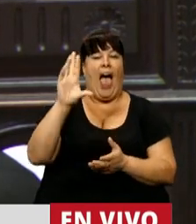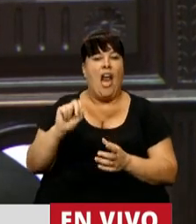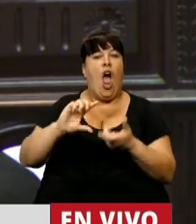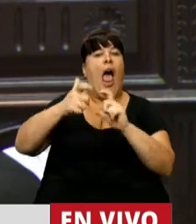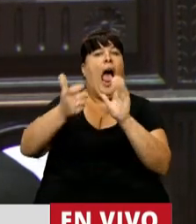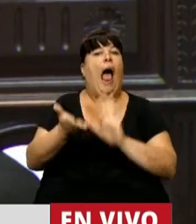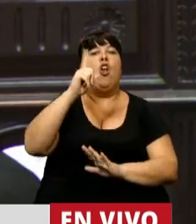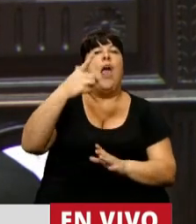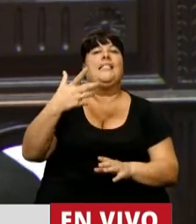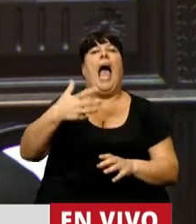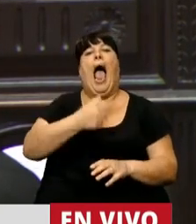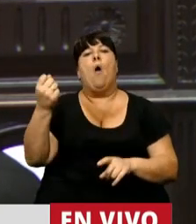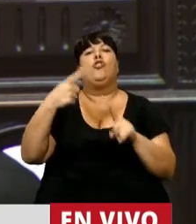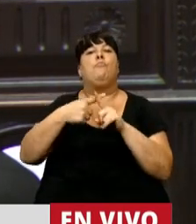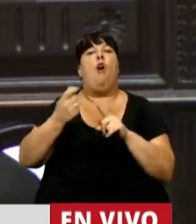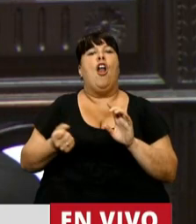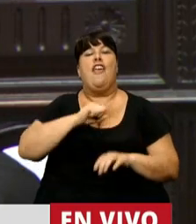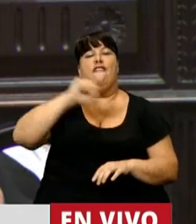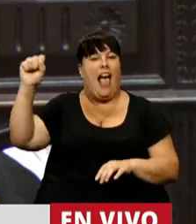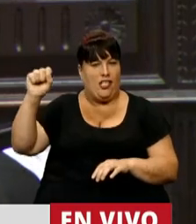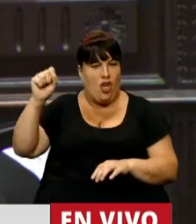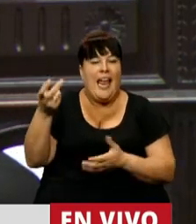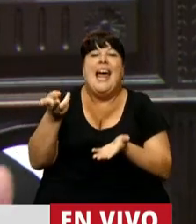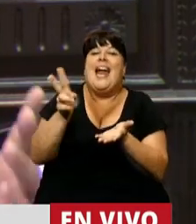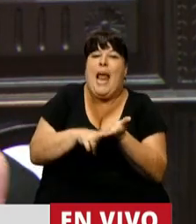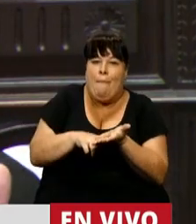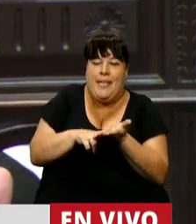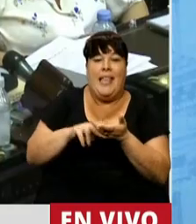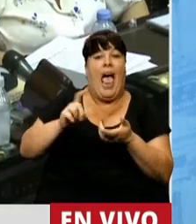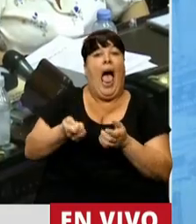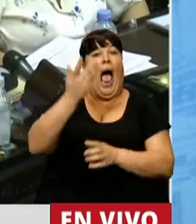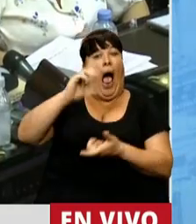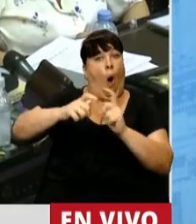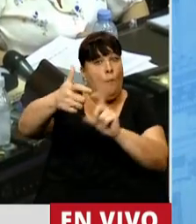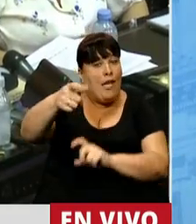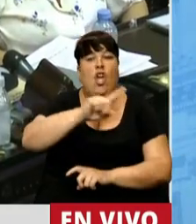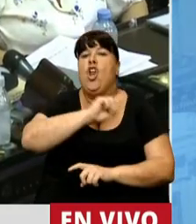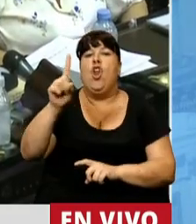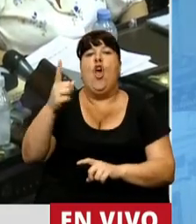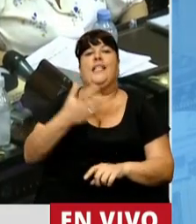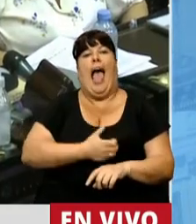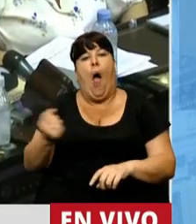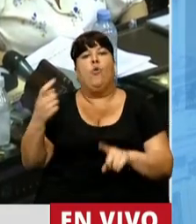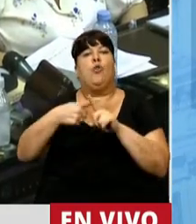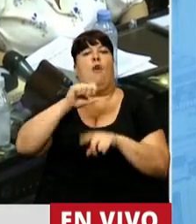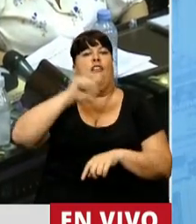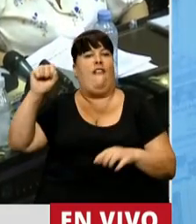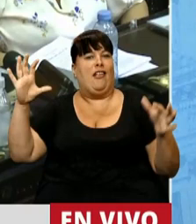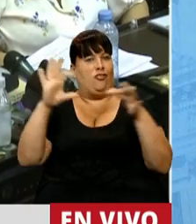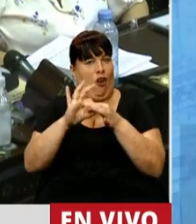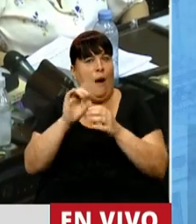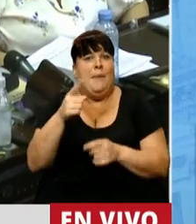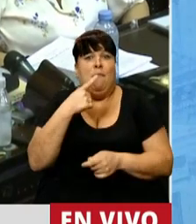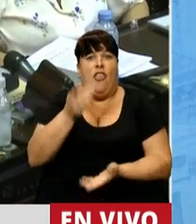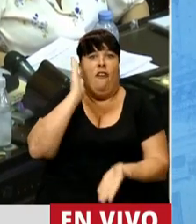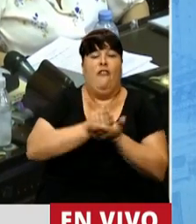no es un reajuste por inflación. Repito, la movilidad no es un ajuste por inflación. Lo